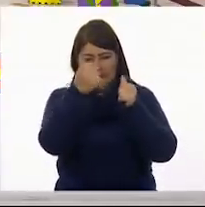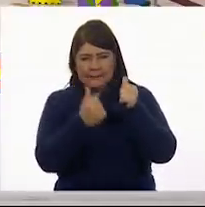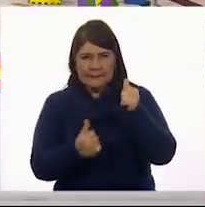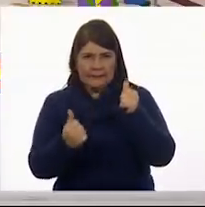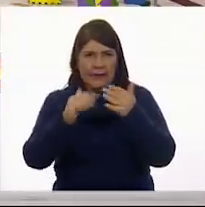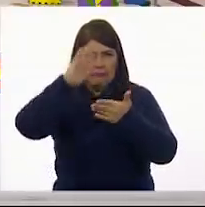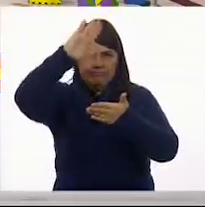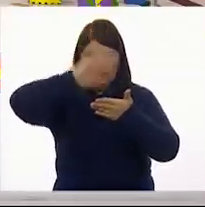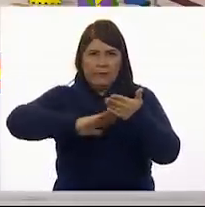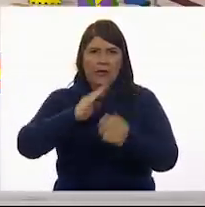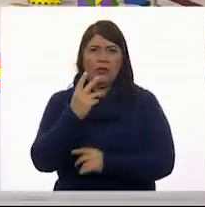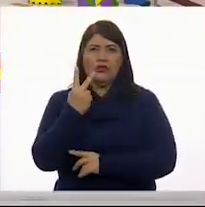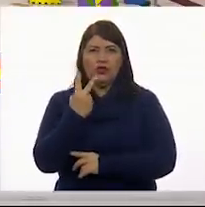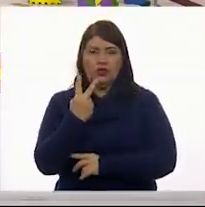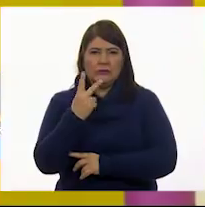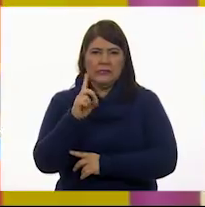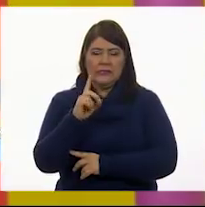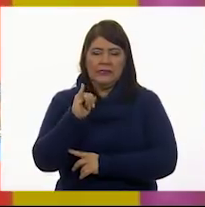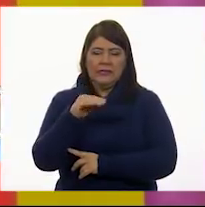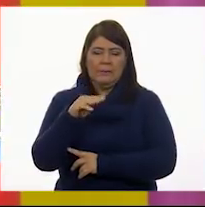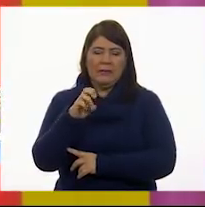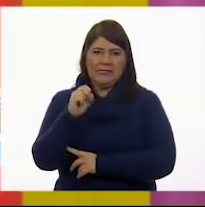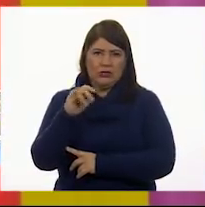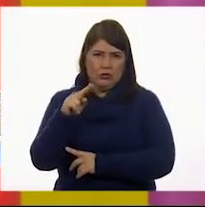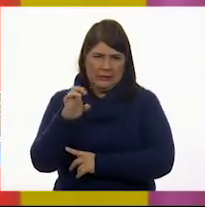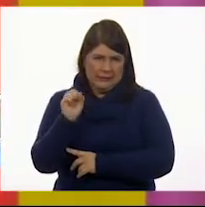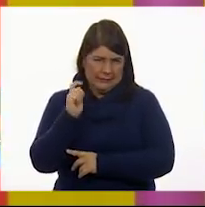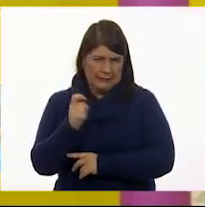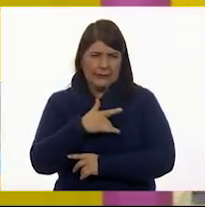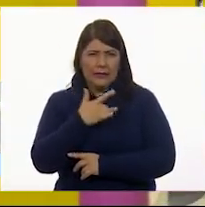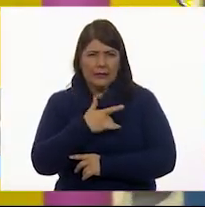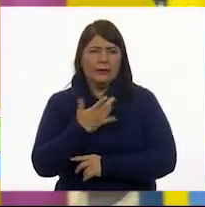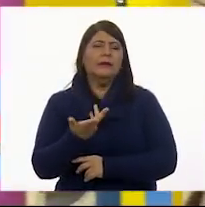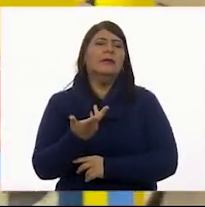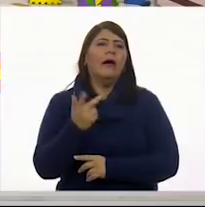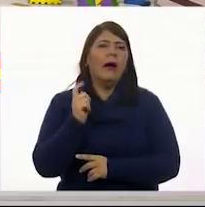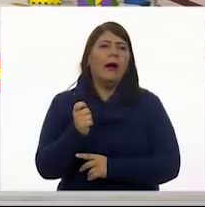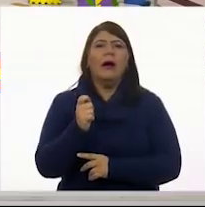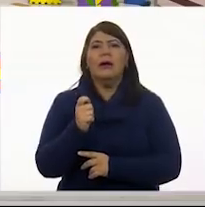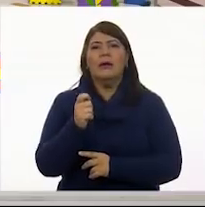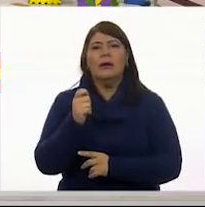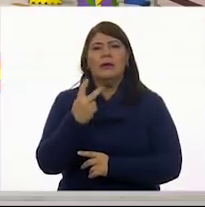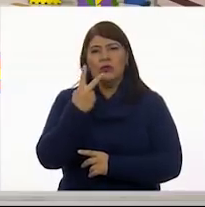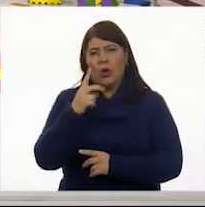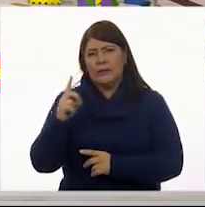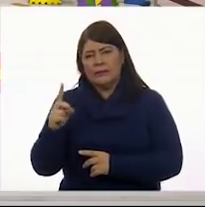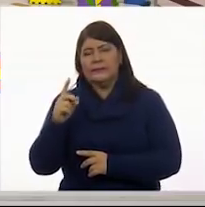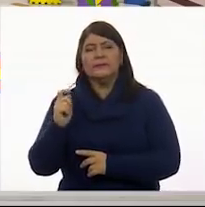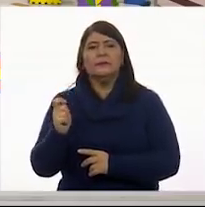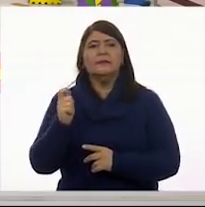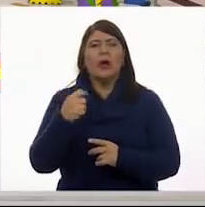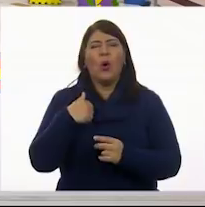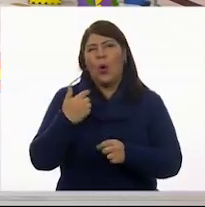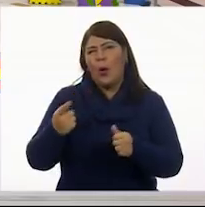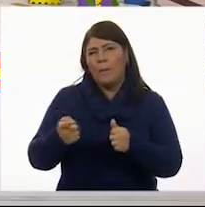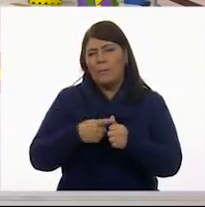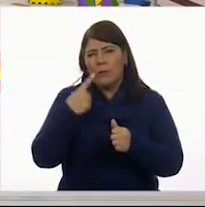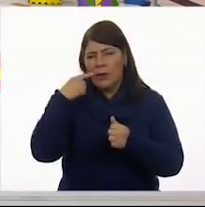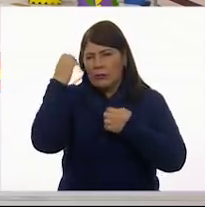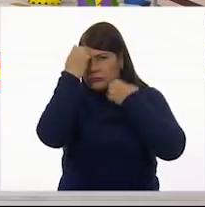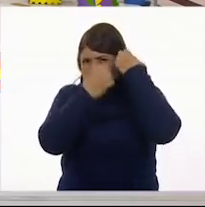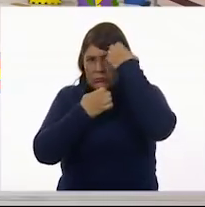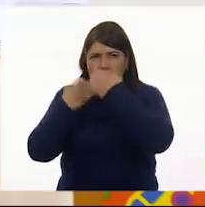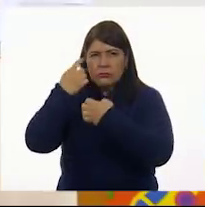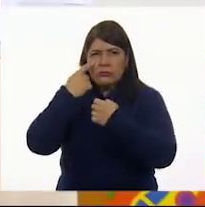Y para ello, ¿qué te parece si primero analizamos algunas